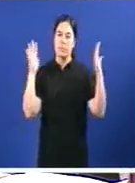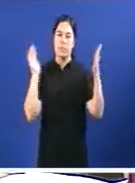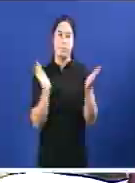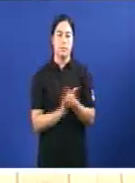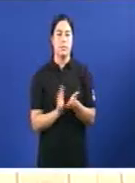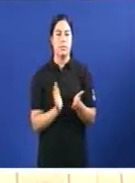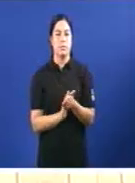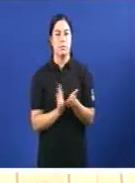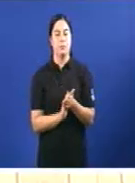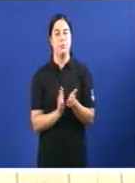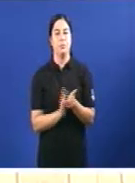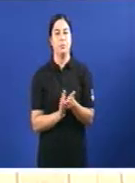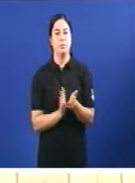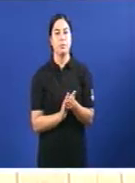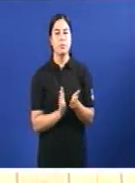Gracias, señora Díaz